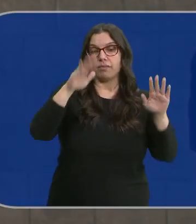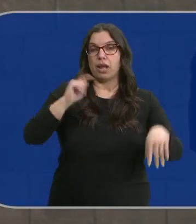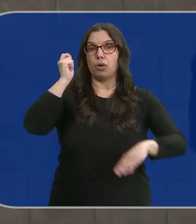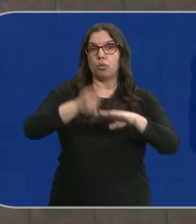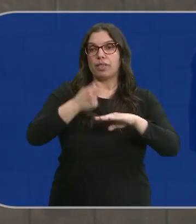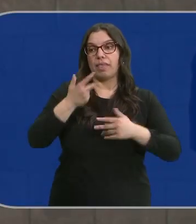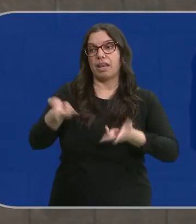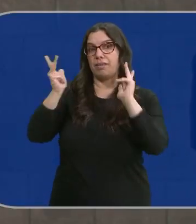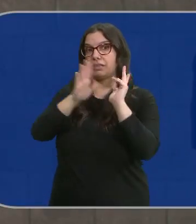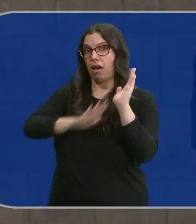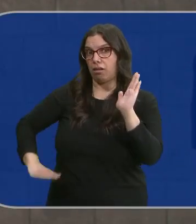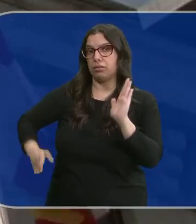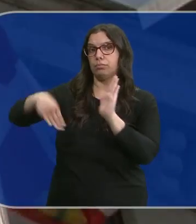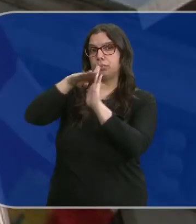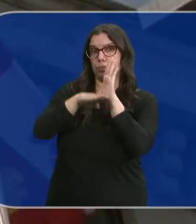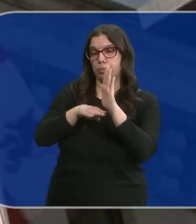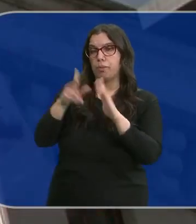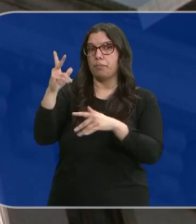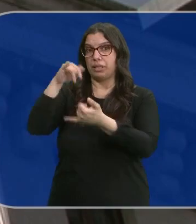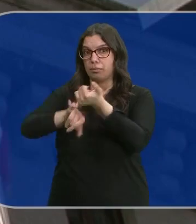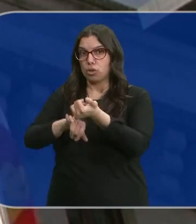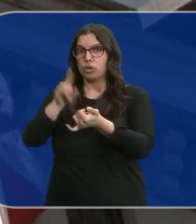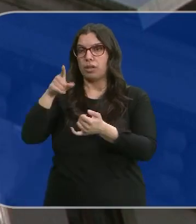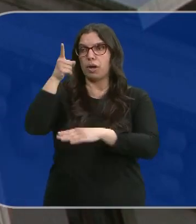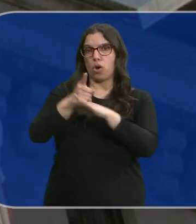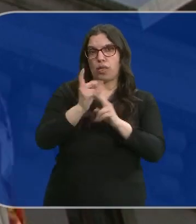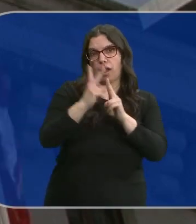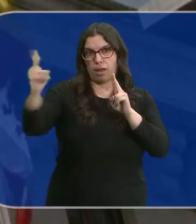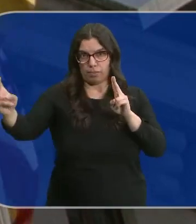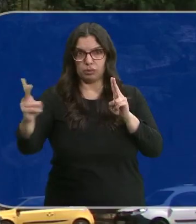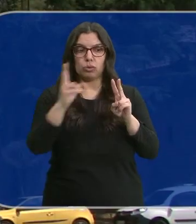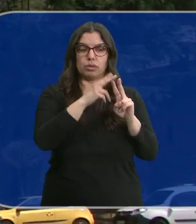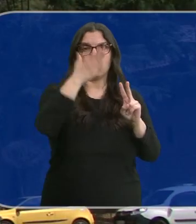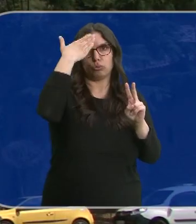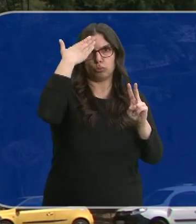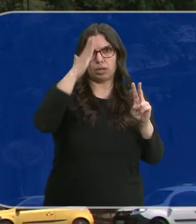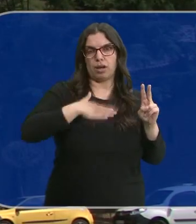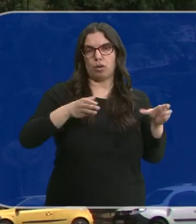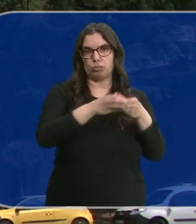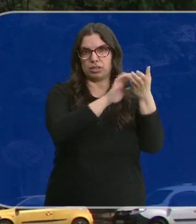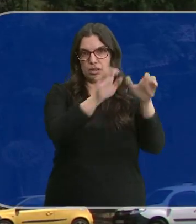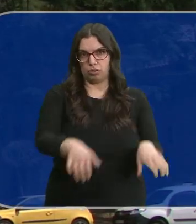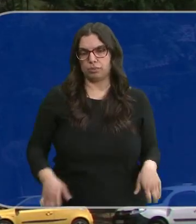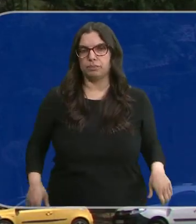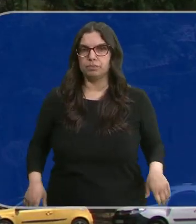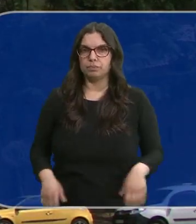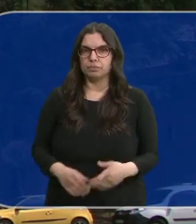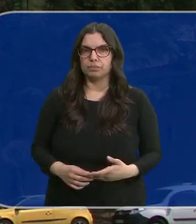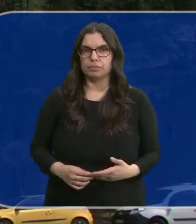juez ha decretado libertad con cargos para el matrimonio y una orden de alejamiento, mientras los menores se encuentran bajo la tutela de la Junta de Castilla y León.